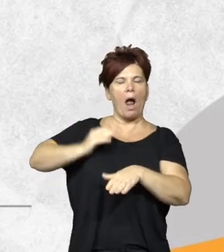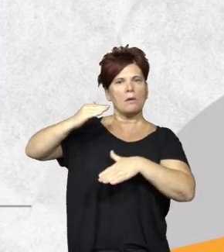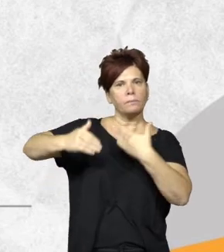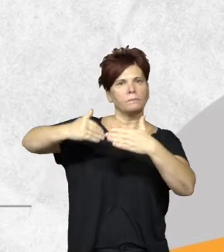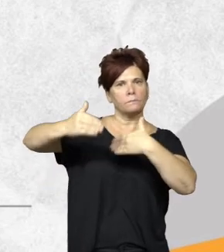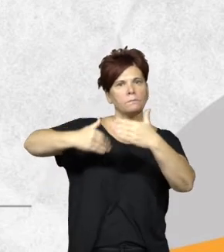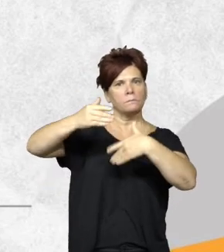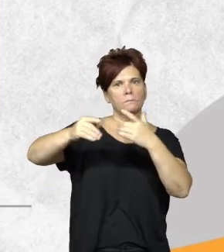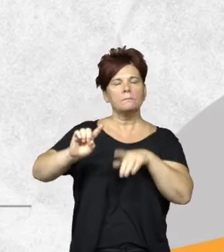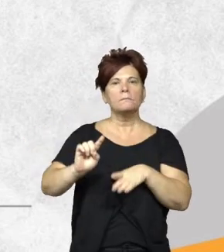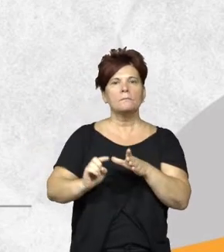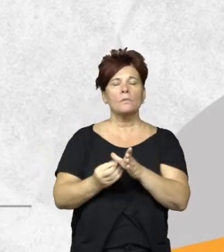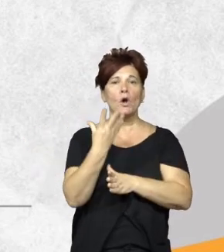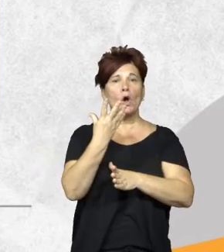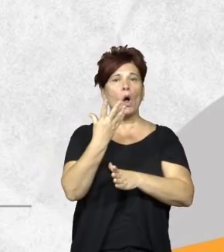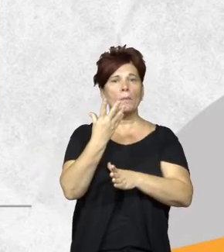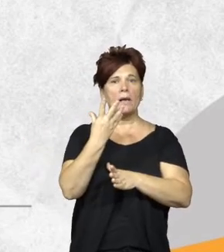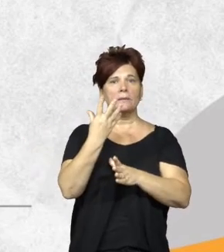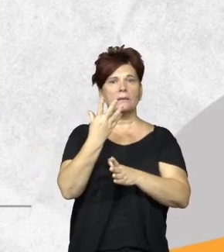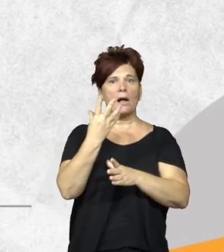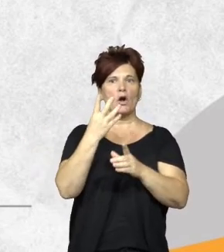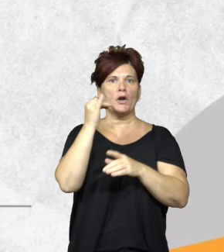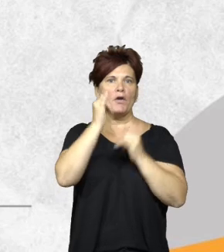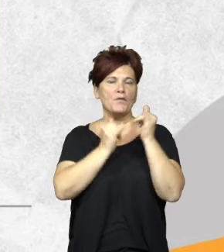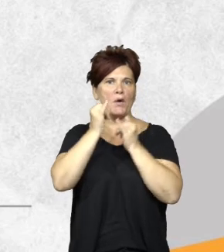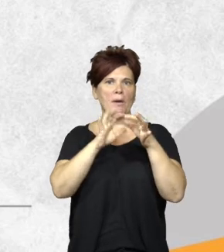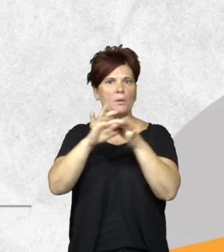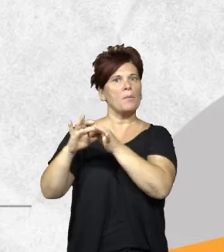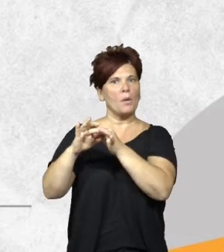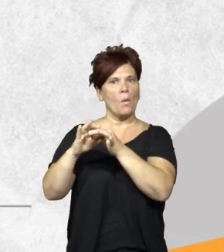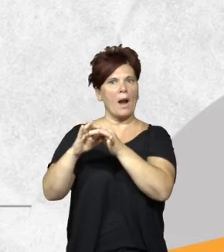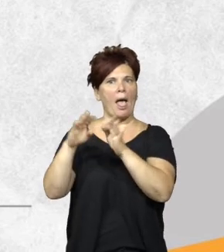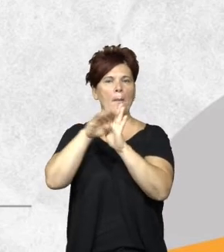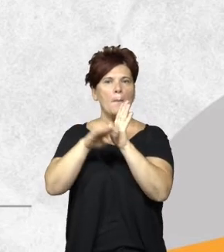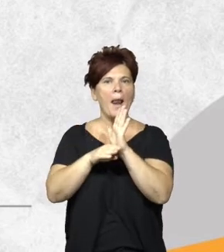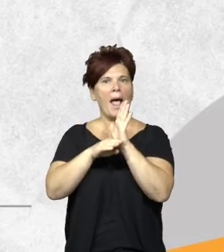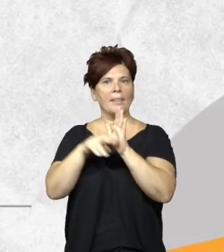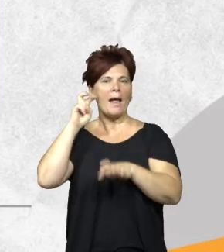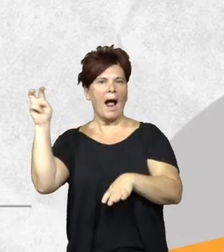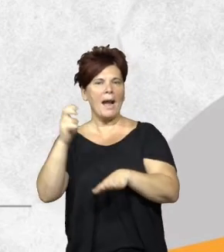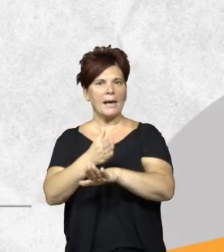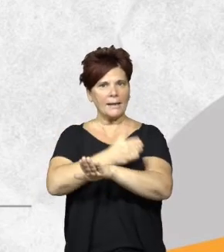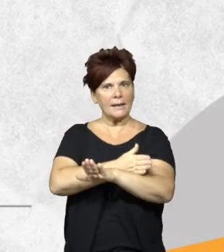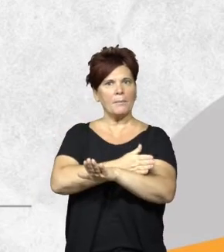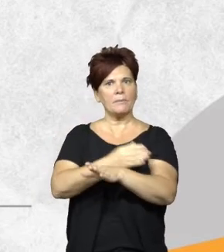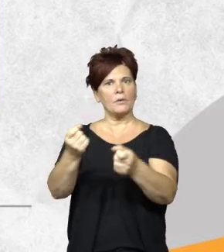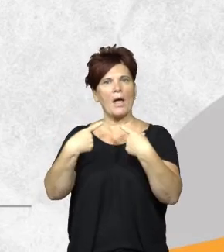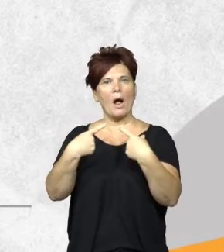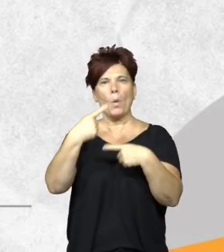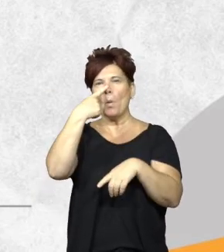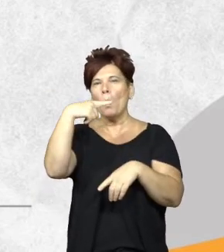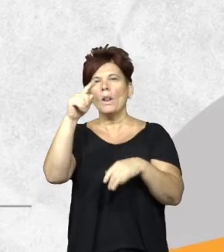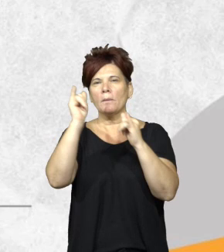inicia con los datos que obtenemos del sistema de alerta temprana aunque se revisa todo y obtenemos un dato final